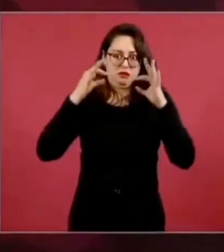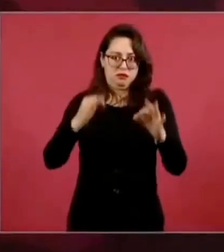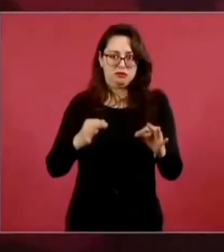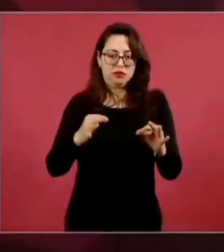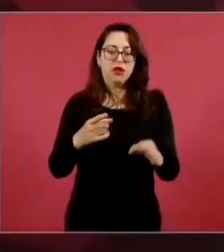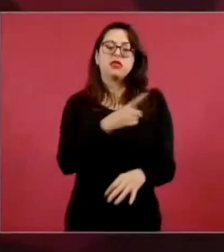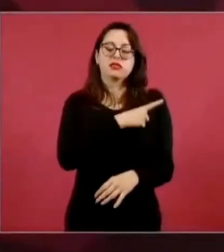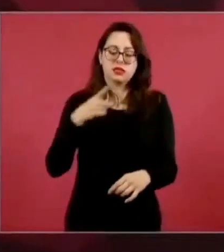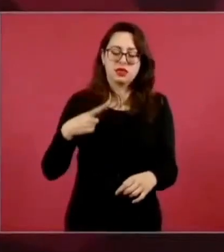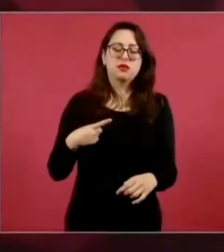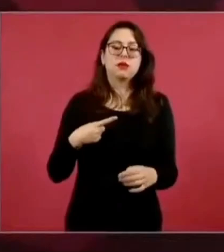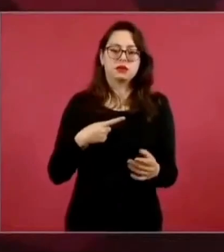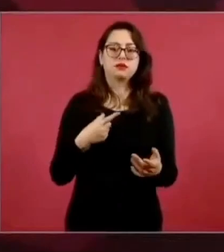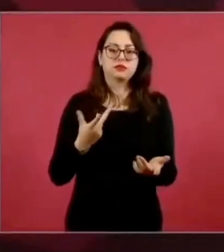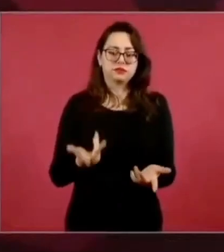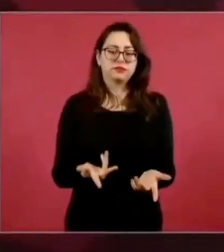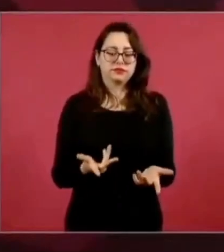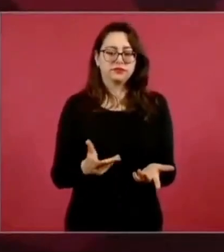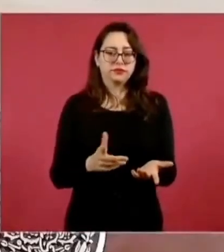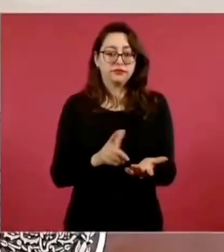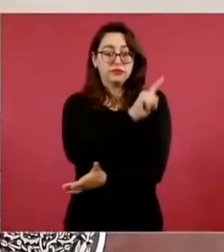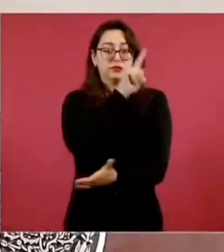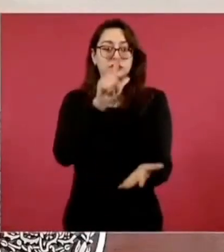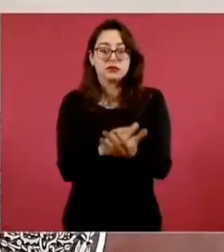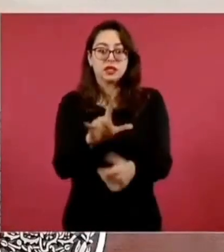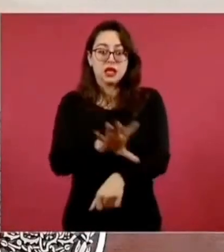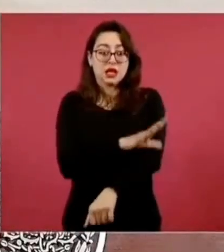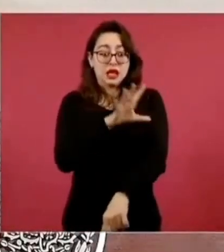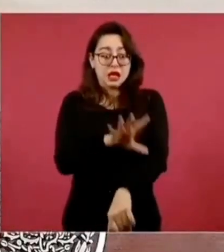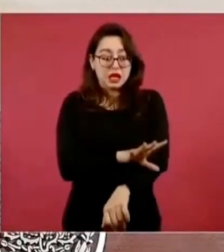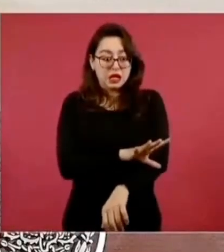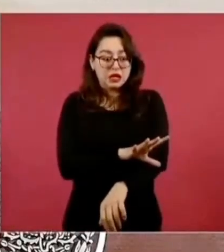de la llamada reforma energética